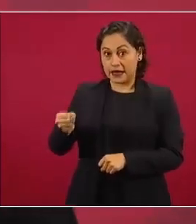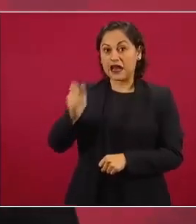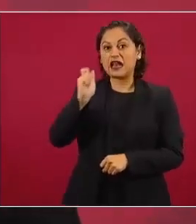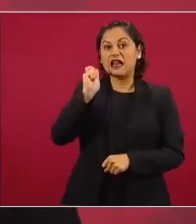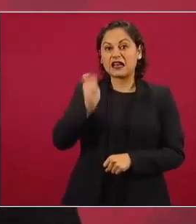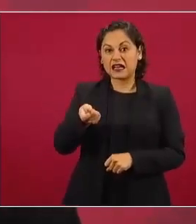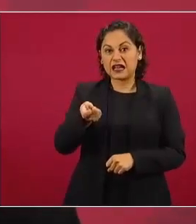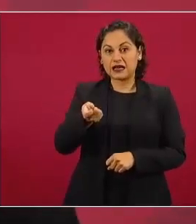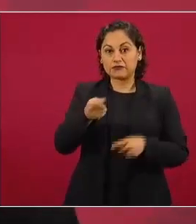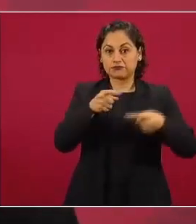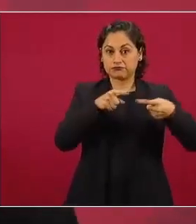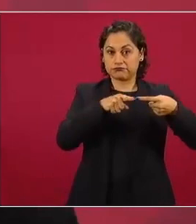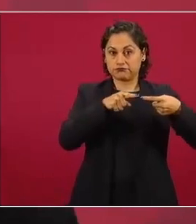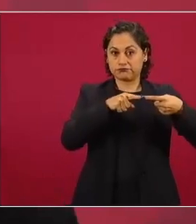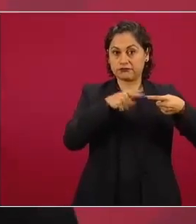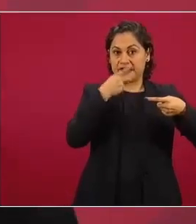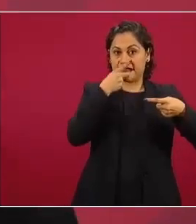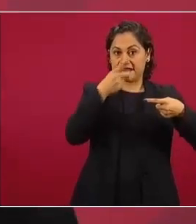desestimados los cargos